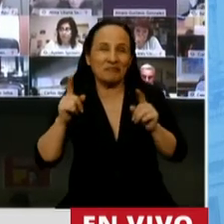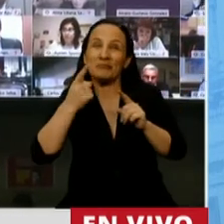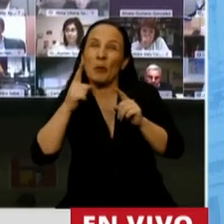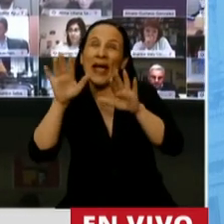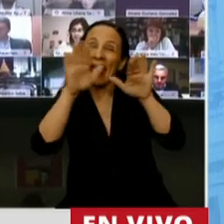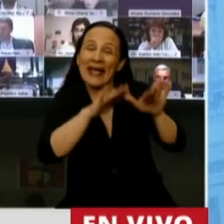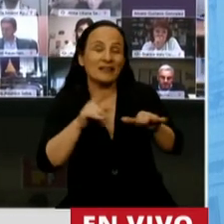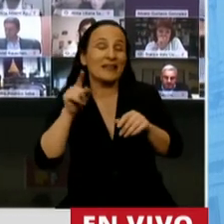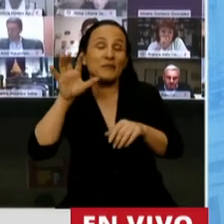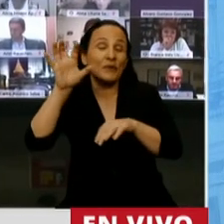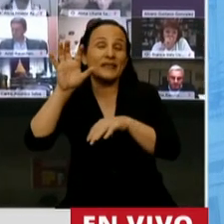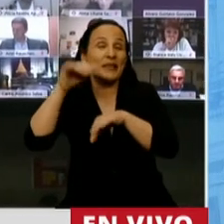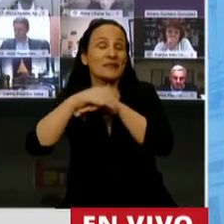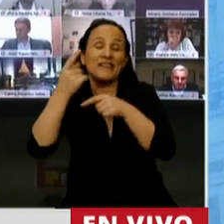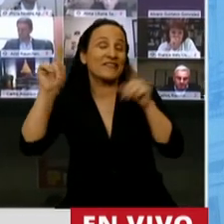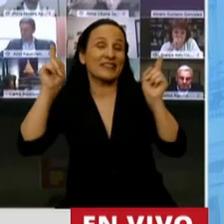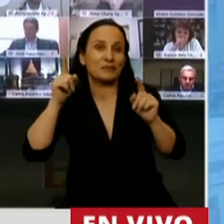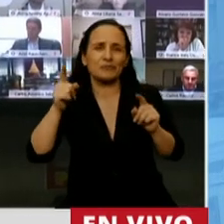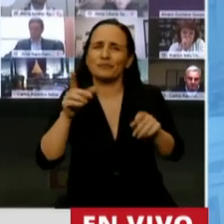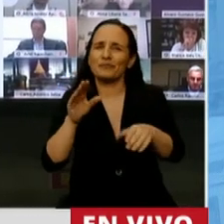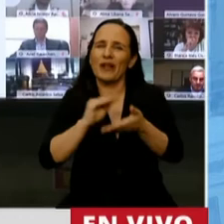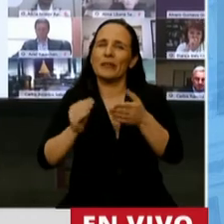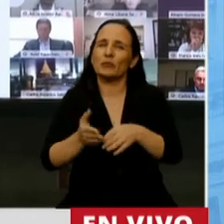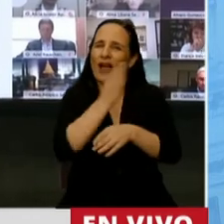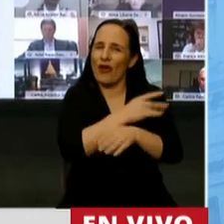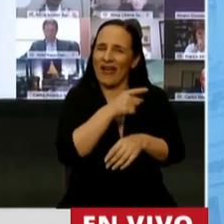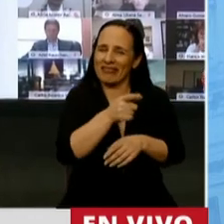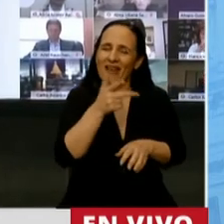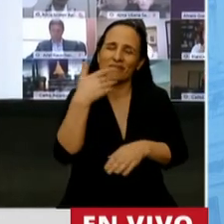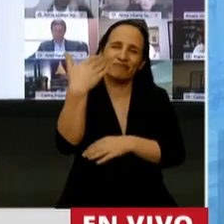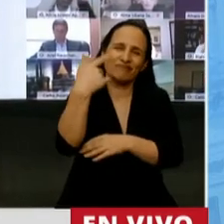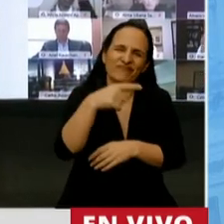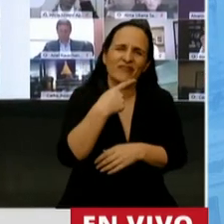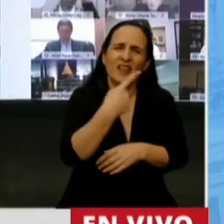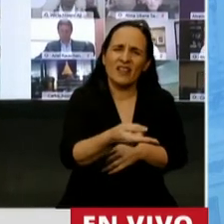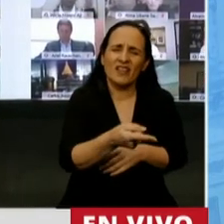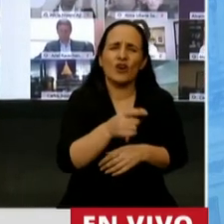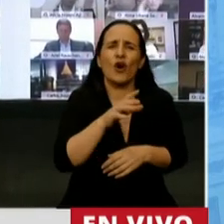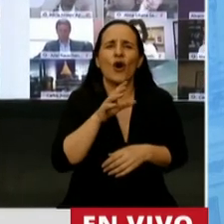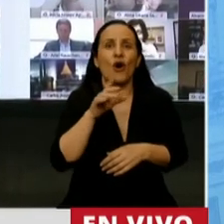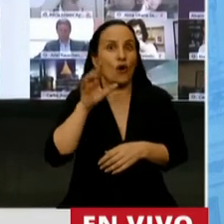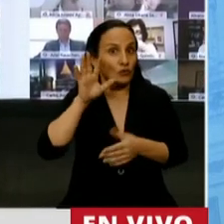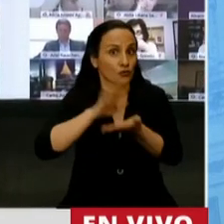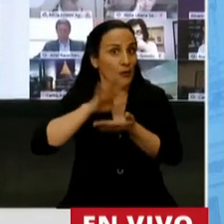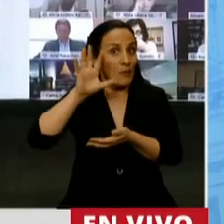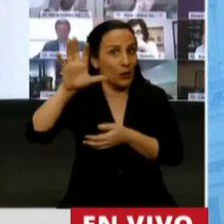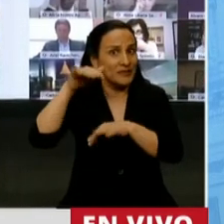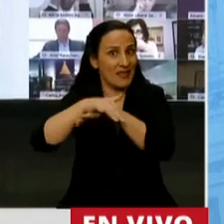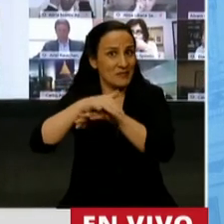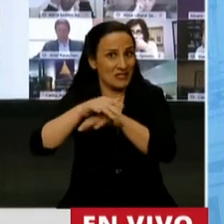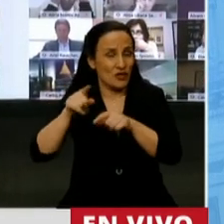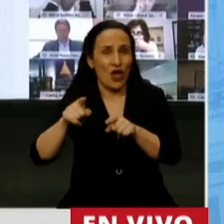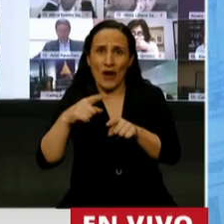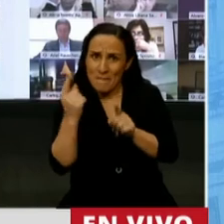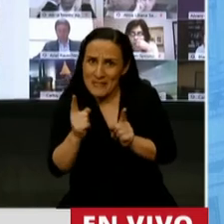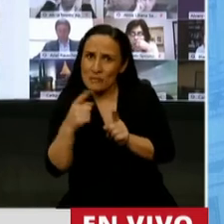las demás. Un diputado preopinante que reclamaba puntualmente para la provincia de Misiones es algo que nosotros hace 20